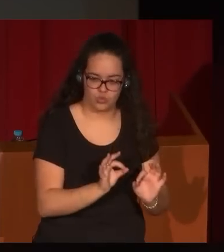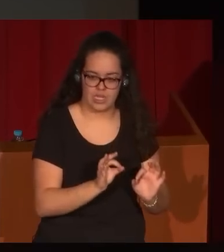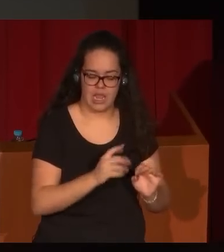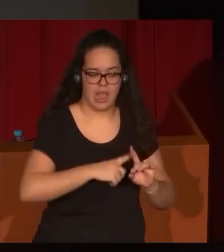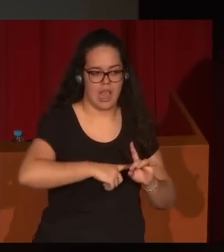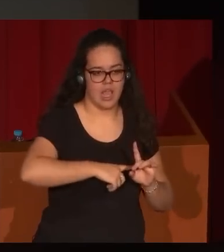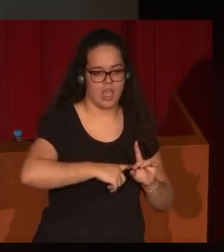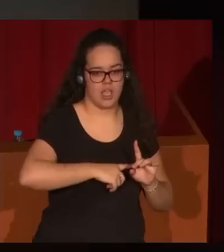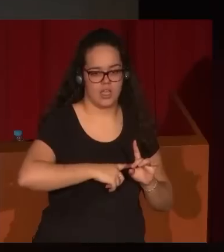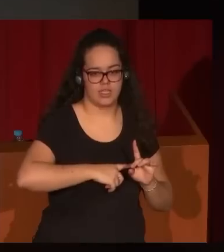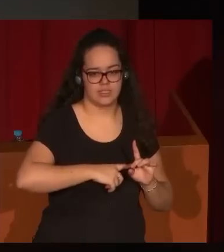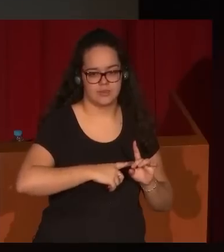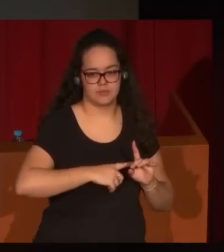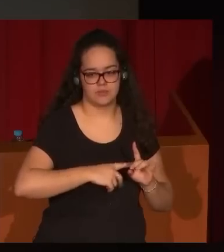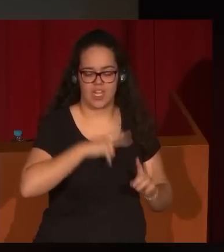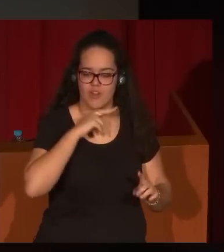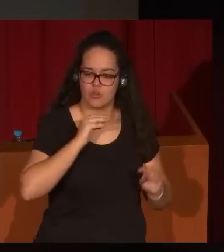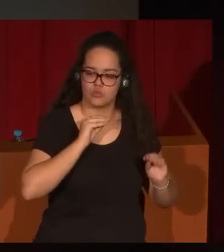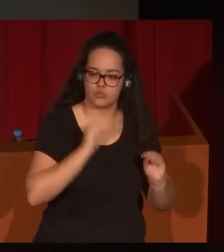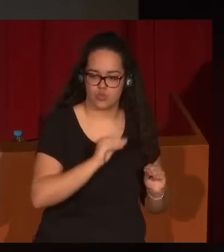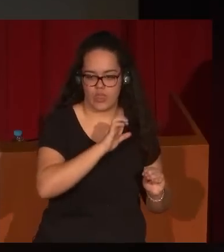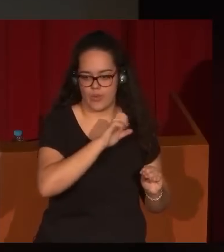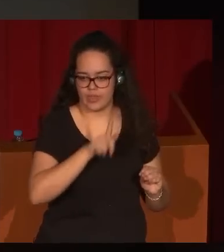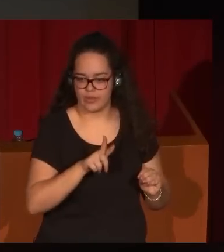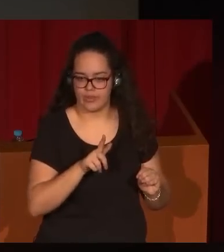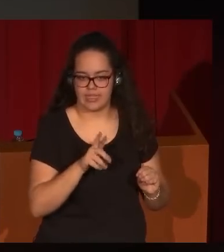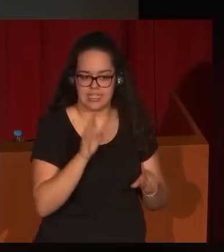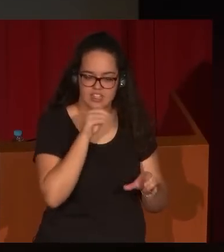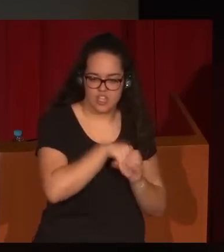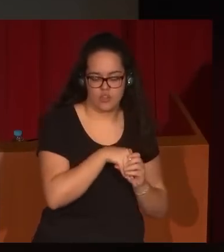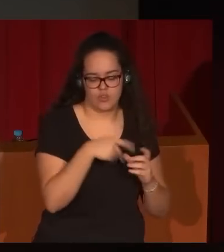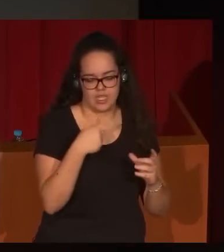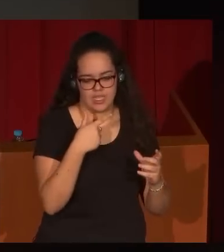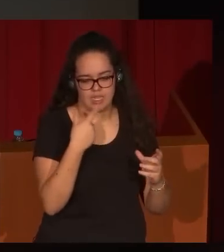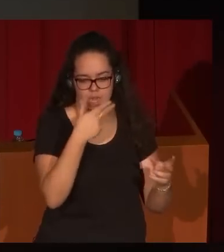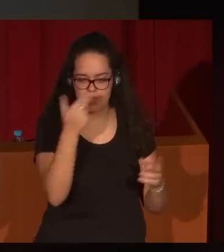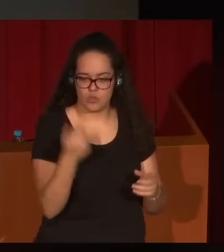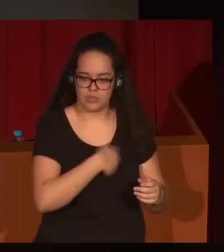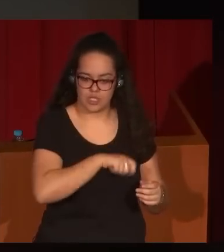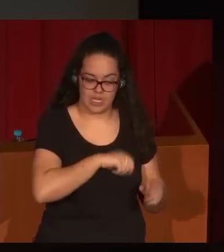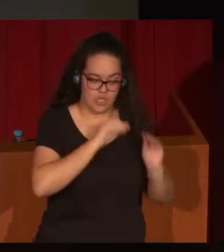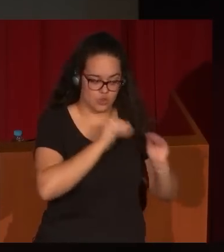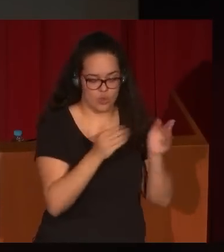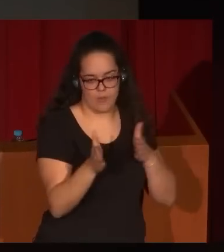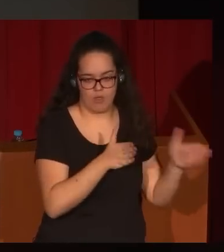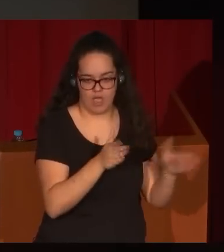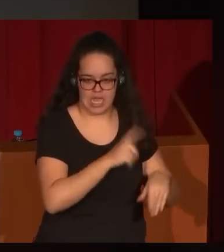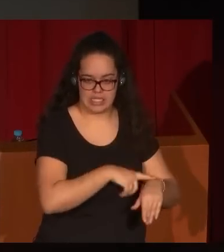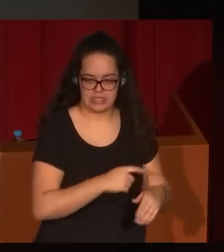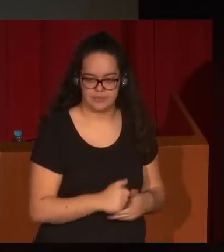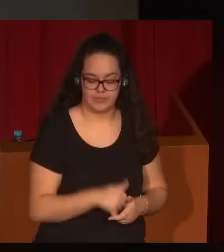dimensión de Eugenio Lucas dentro de la pintura española de su tiempo. Yo en esta